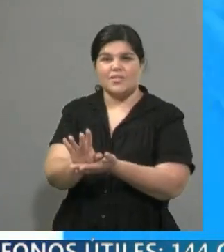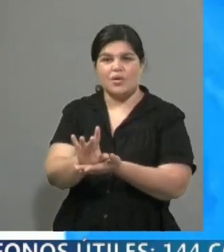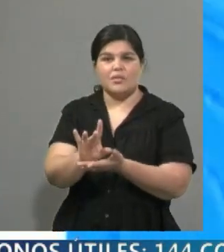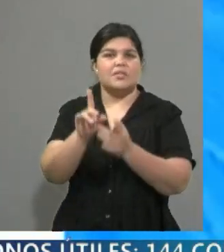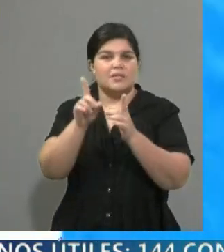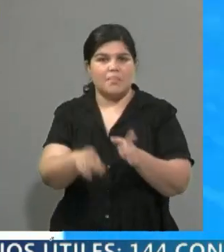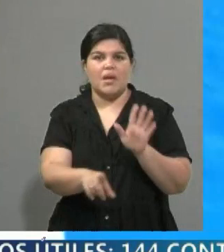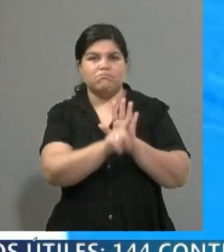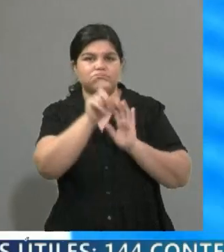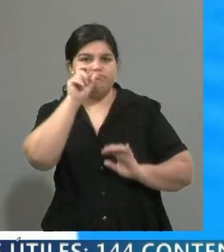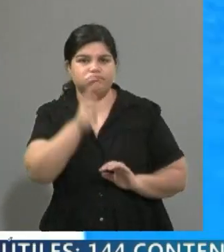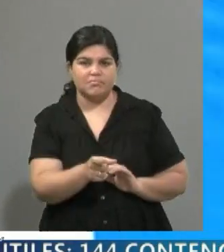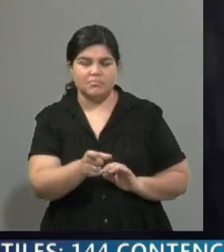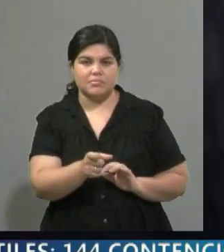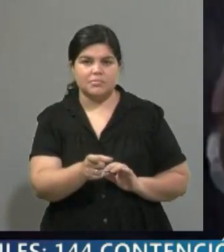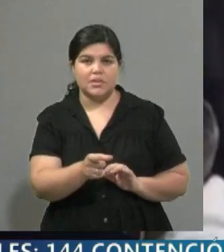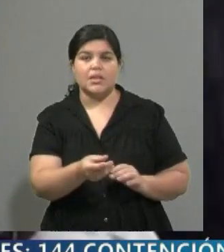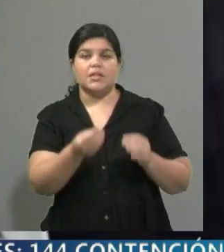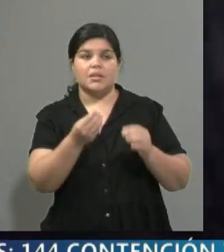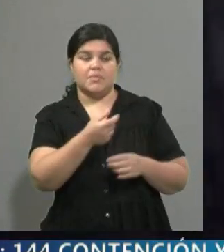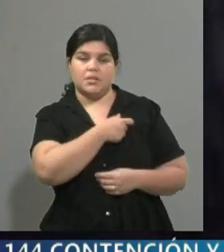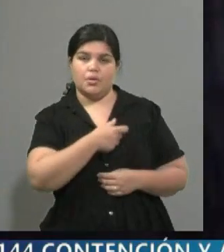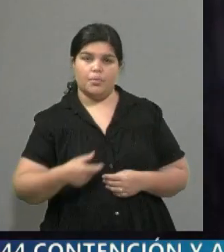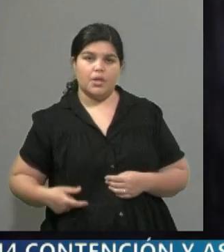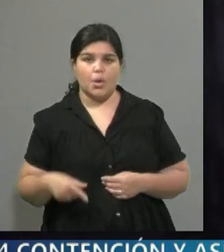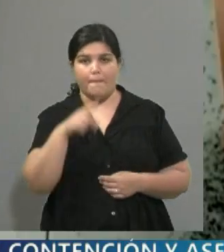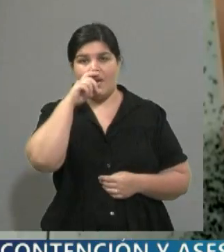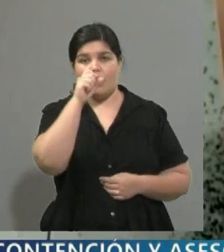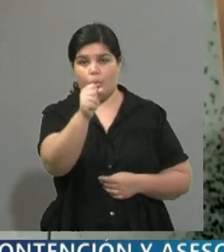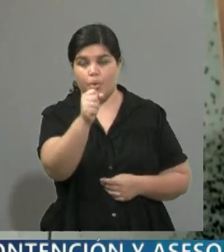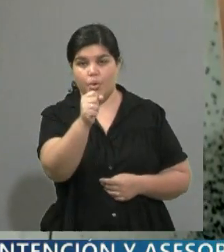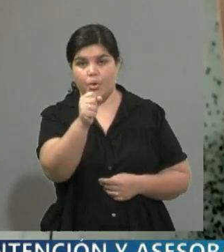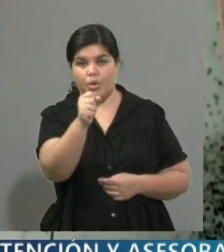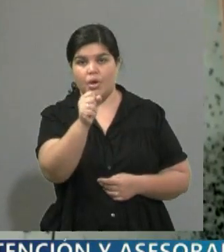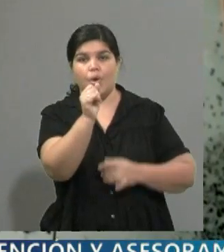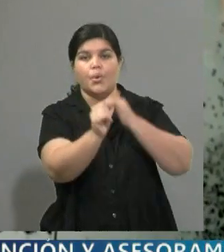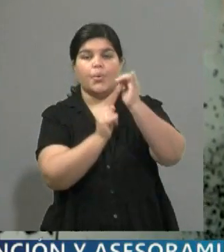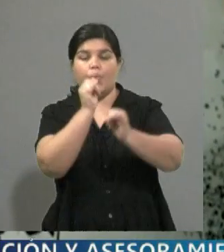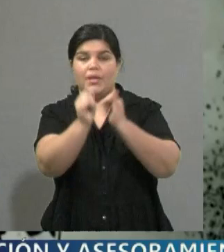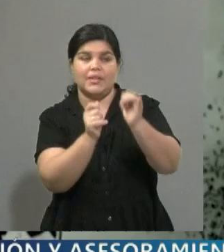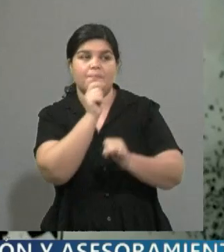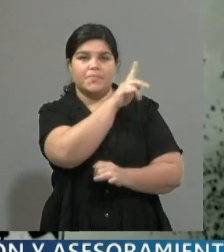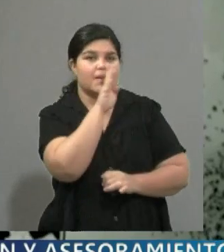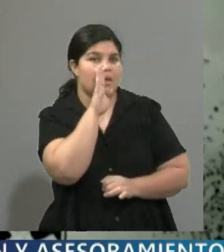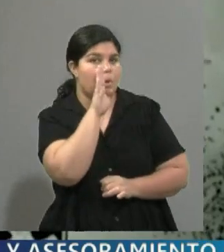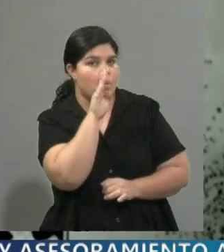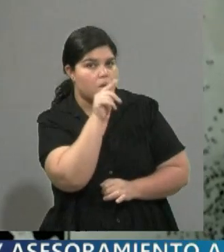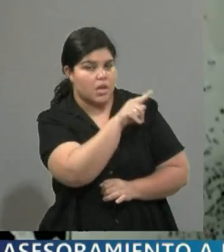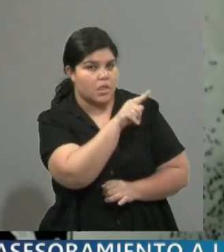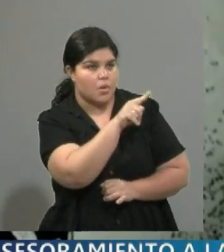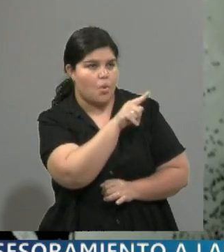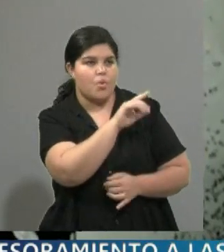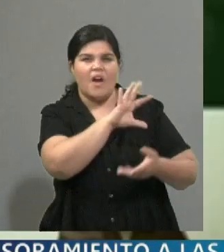y es por eso que el gobierno de Nicolás Maduro lo que ha dicho es que en realidad acá hay una intención por parte de Estados Unidos de un